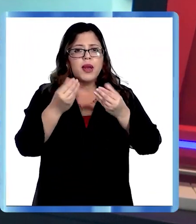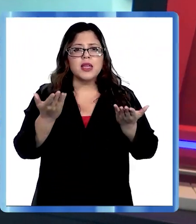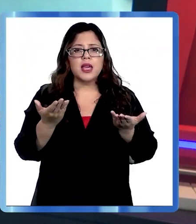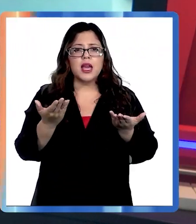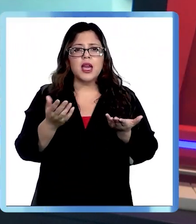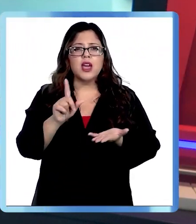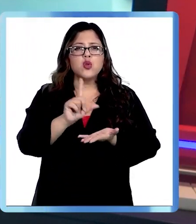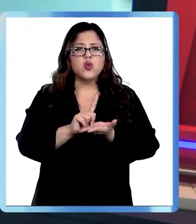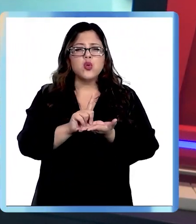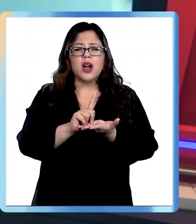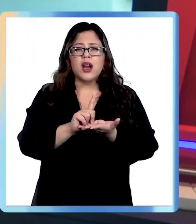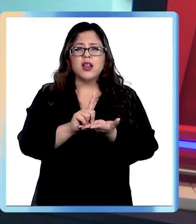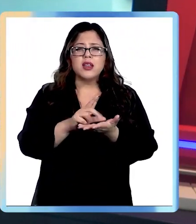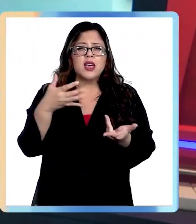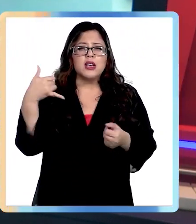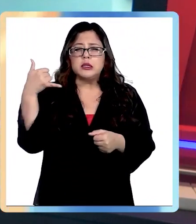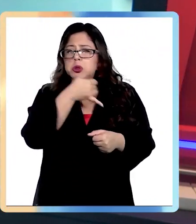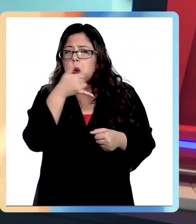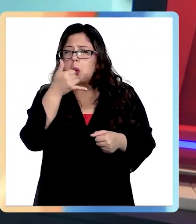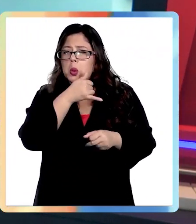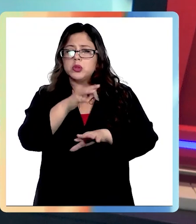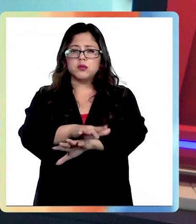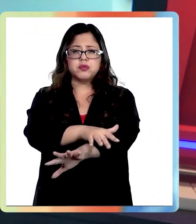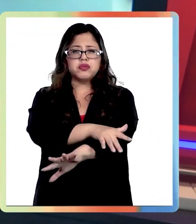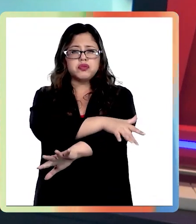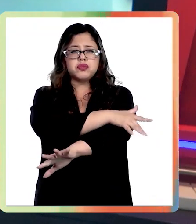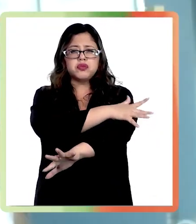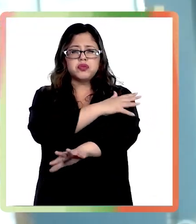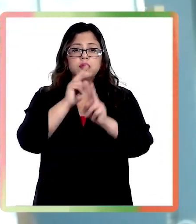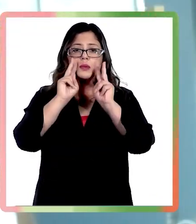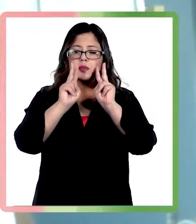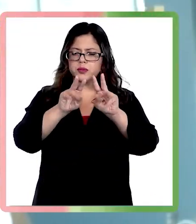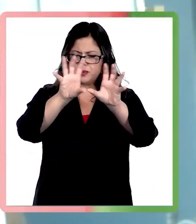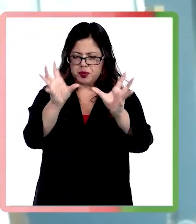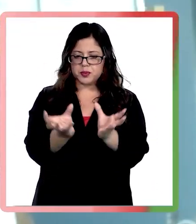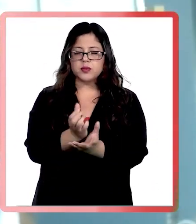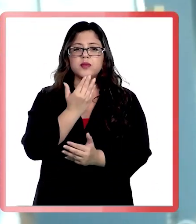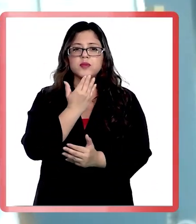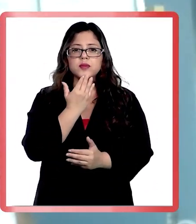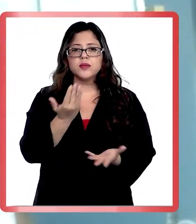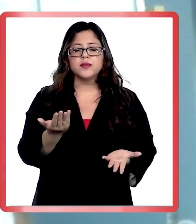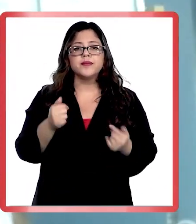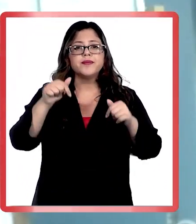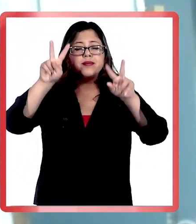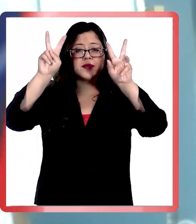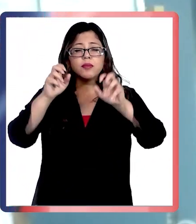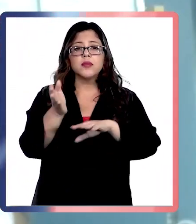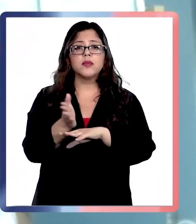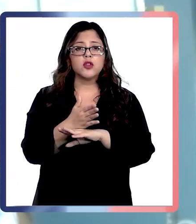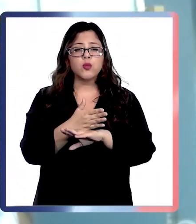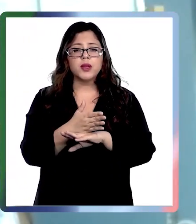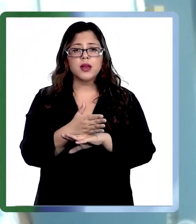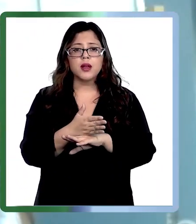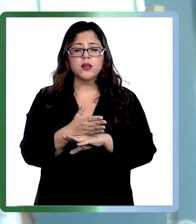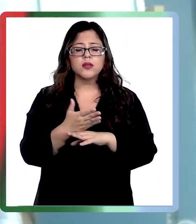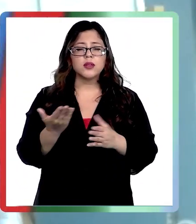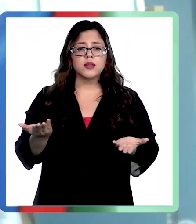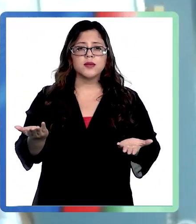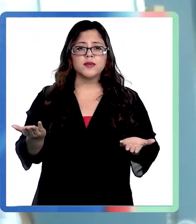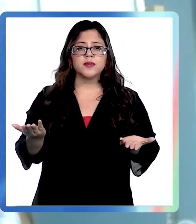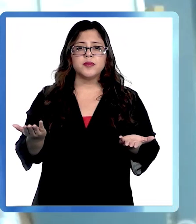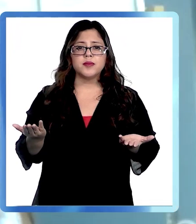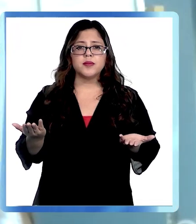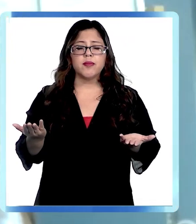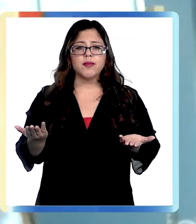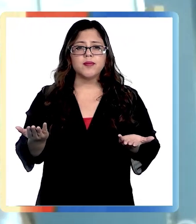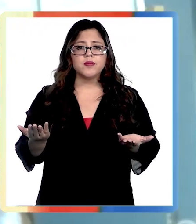en un mar tan contaminado como el que estamos viendo alrededor del mundo? El problema de los pescados se basa básicamente